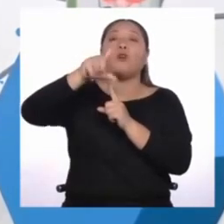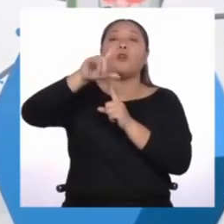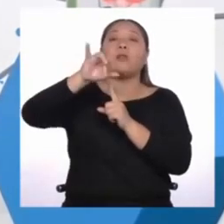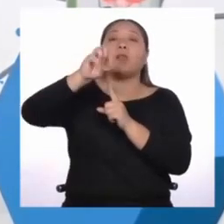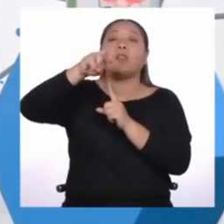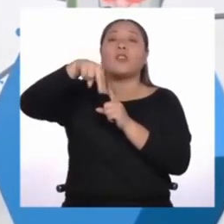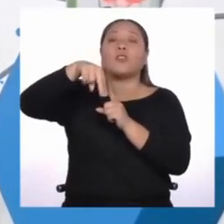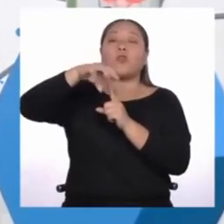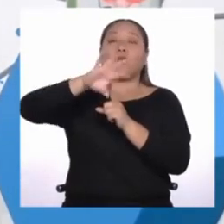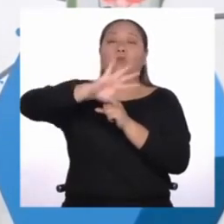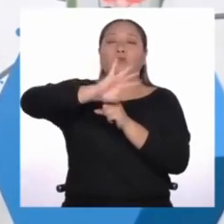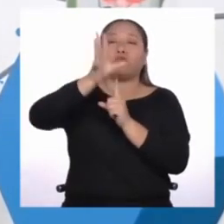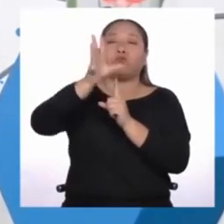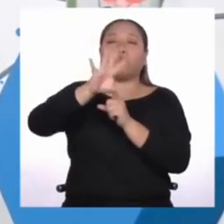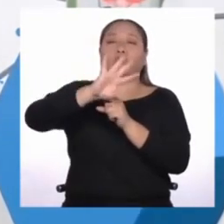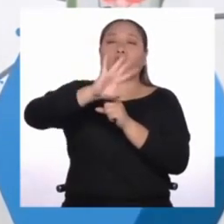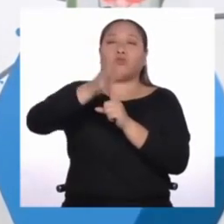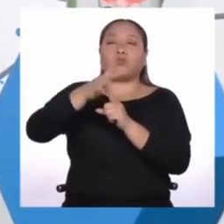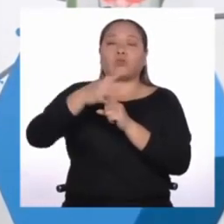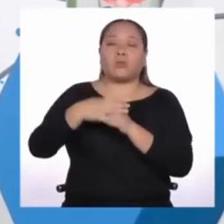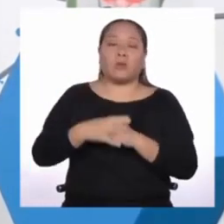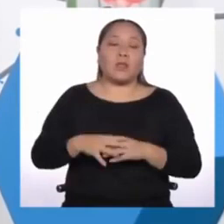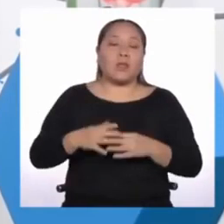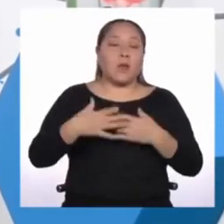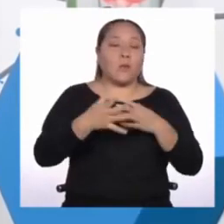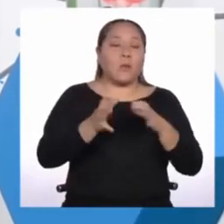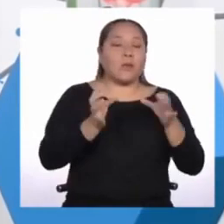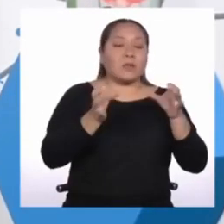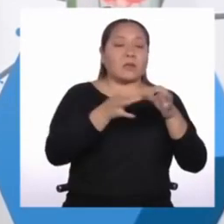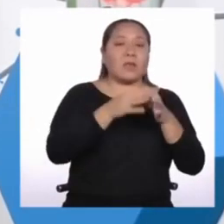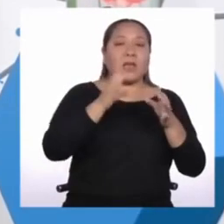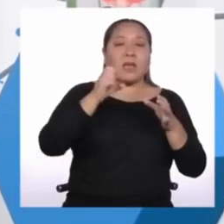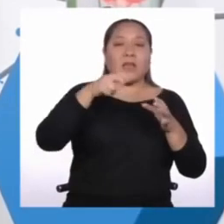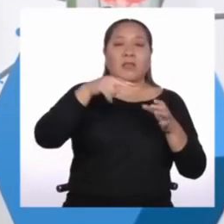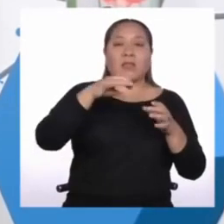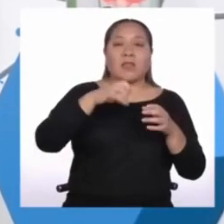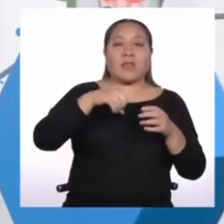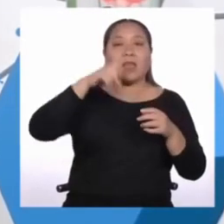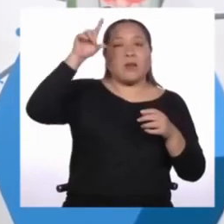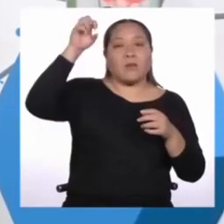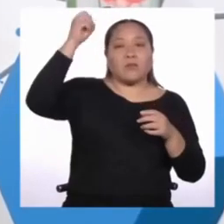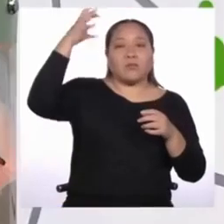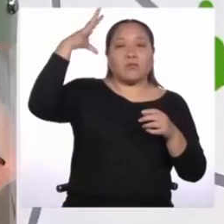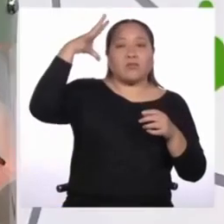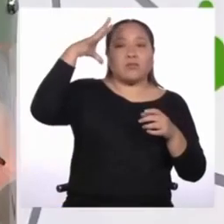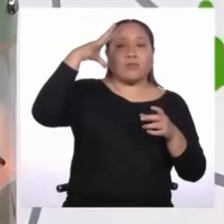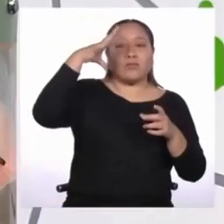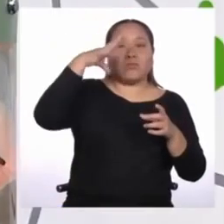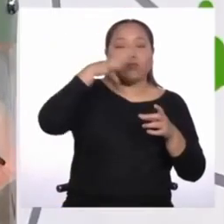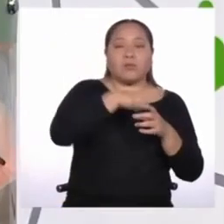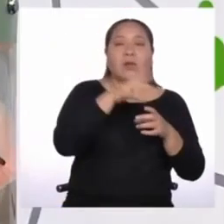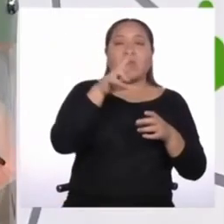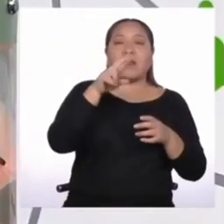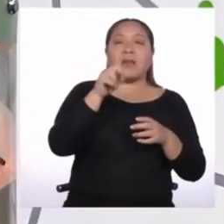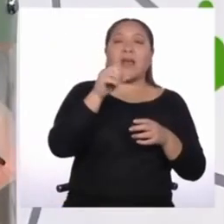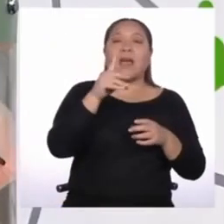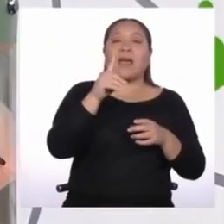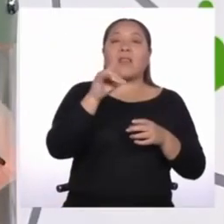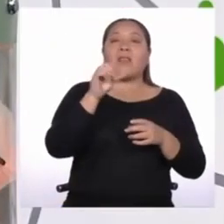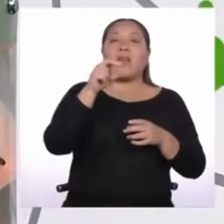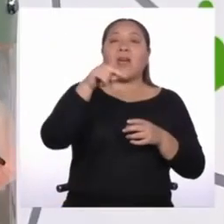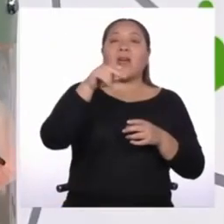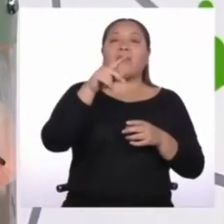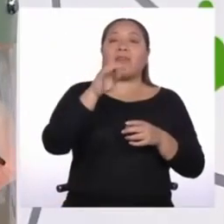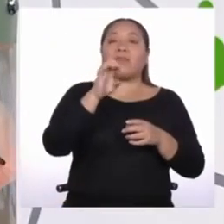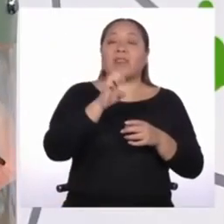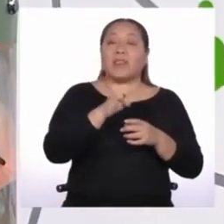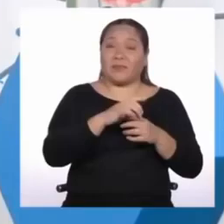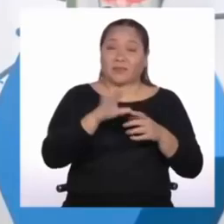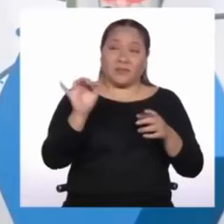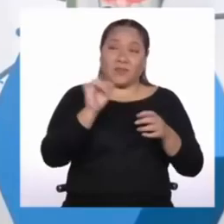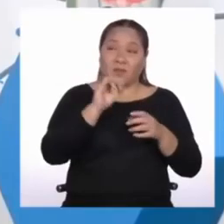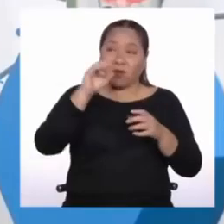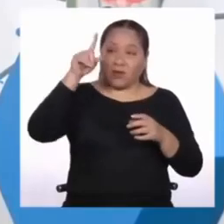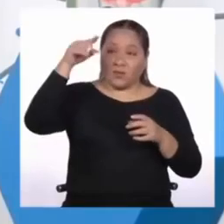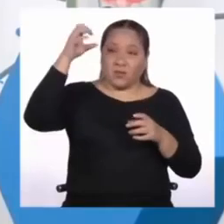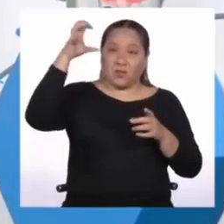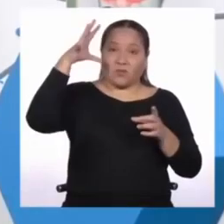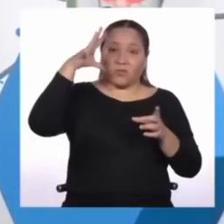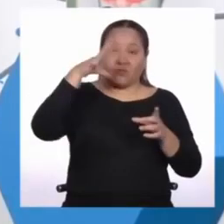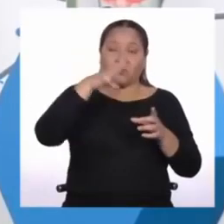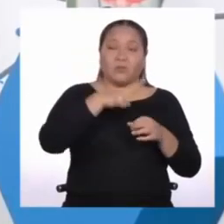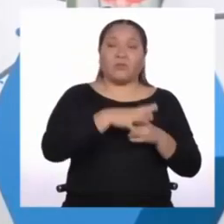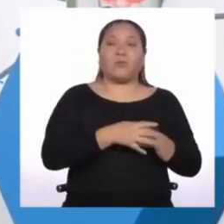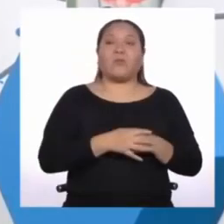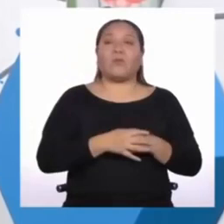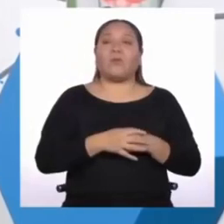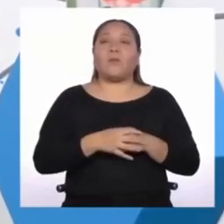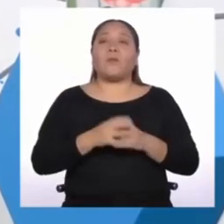Energía radiante, contenida en los distintos tipos de radiación electromagnética. Y eso es como los rayos del sol. Y